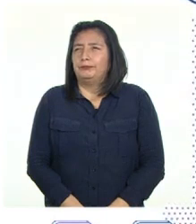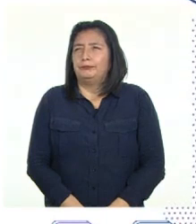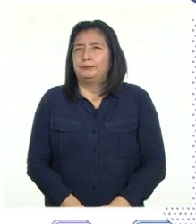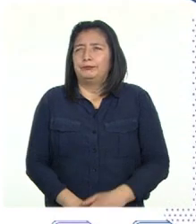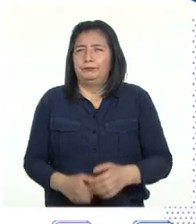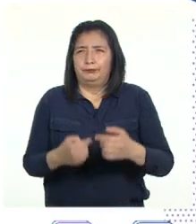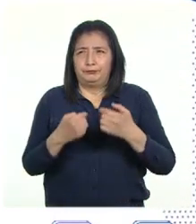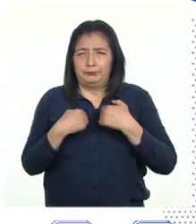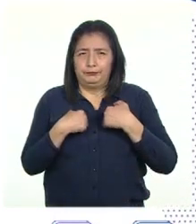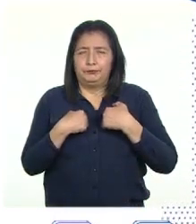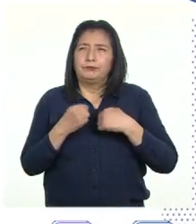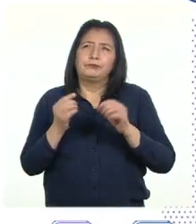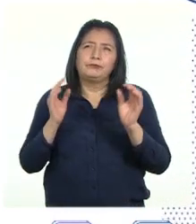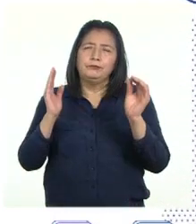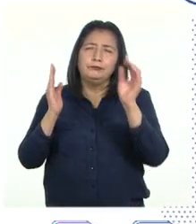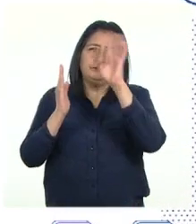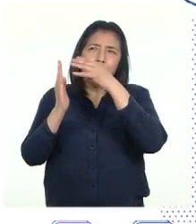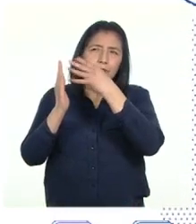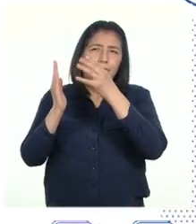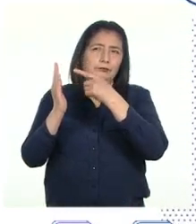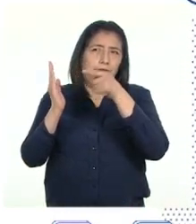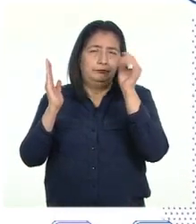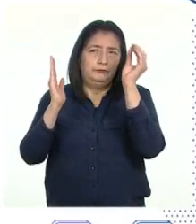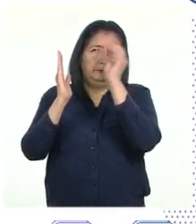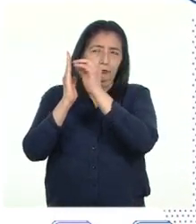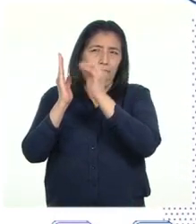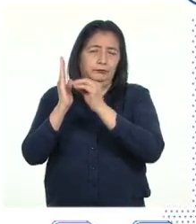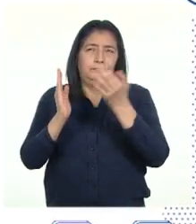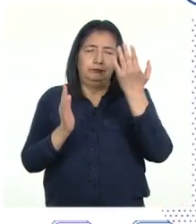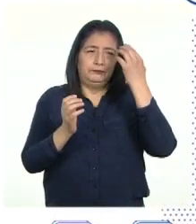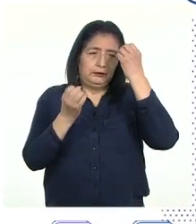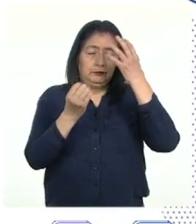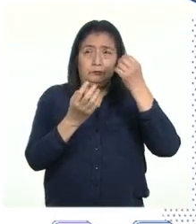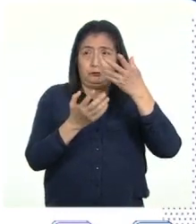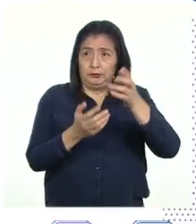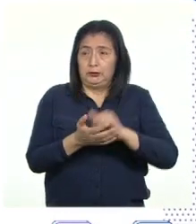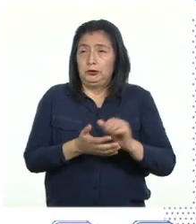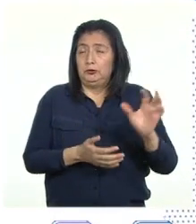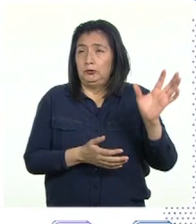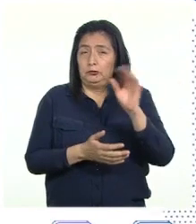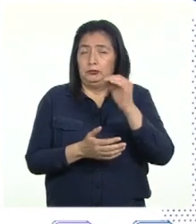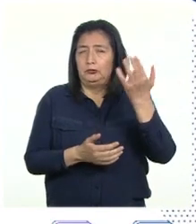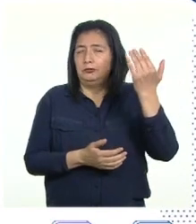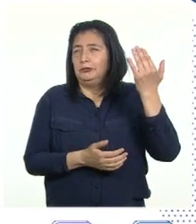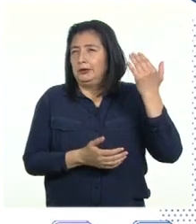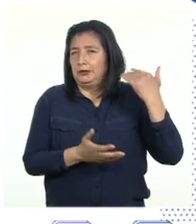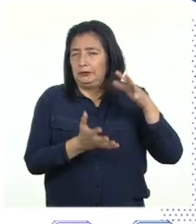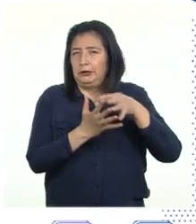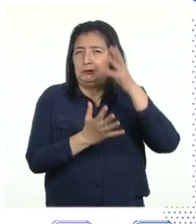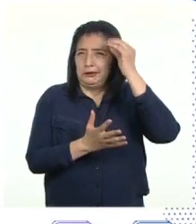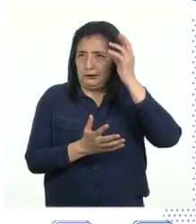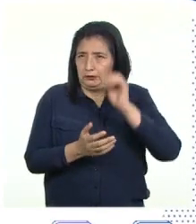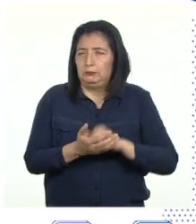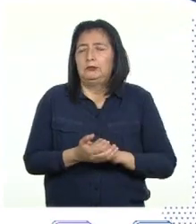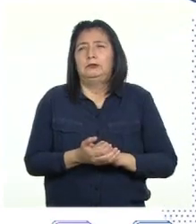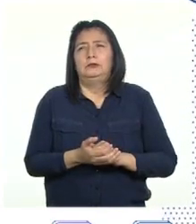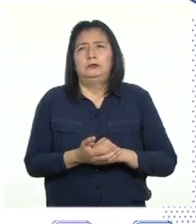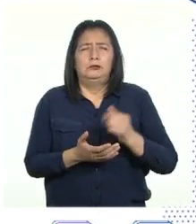Completé la tabla de la actividad anterior Además de esa la información de todo lo que hemos aprendido